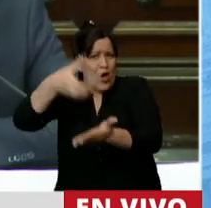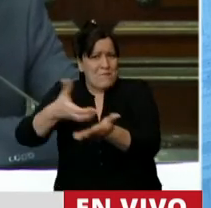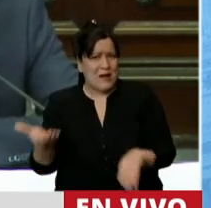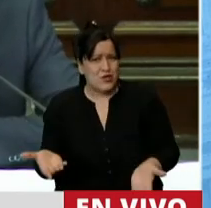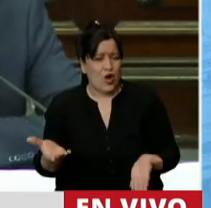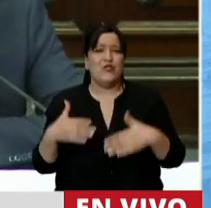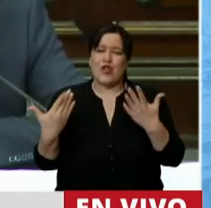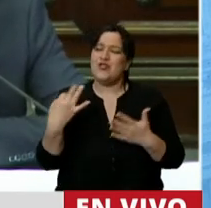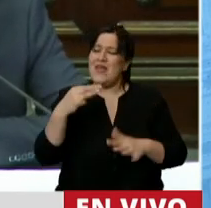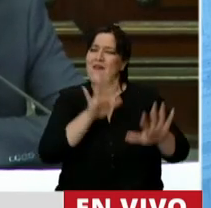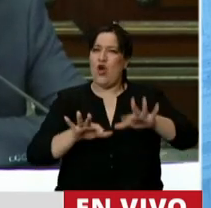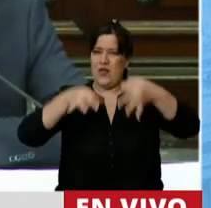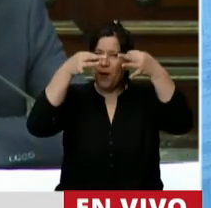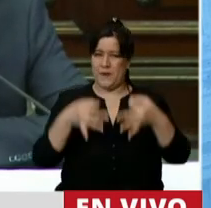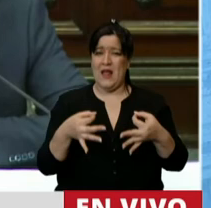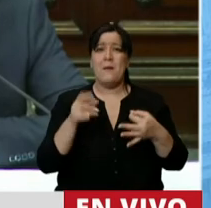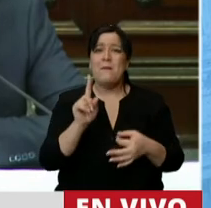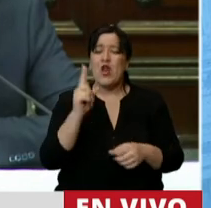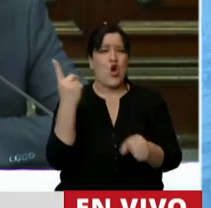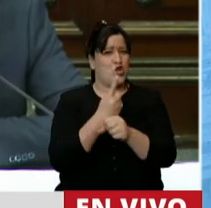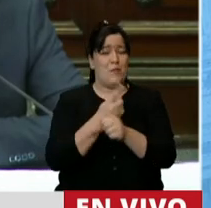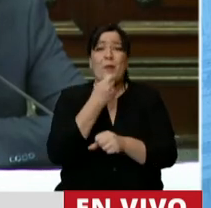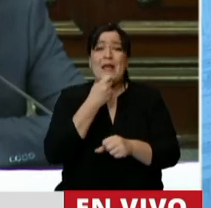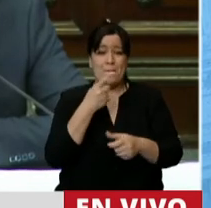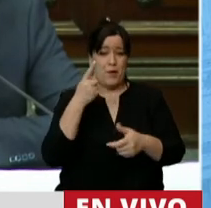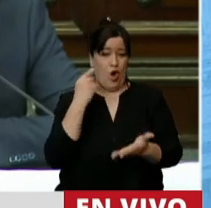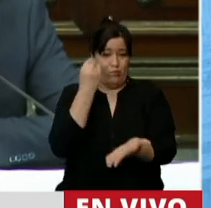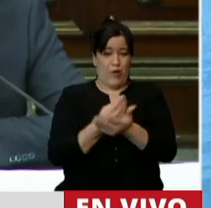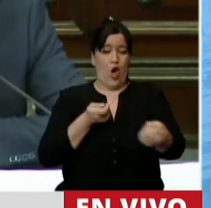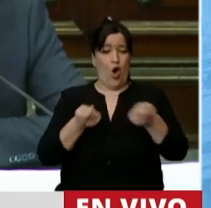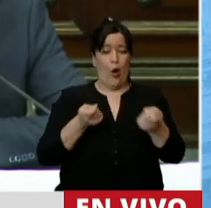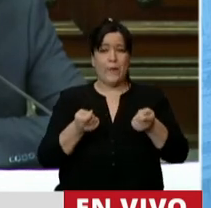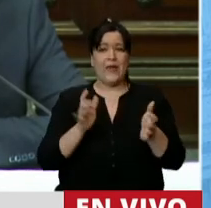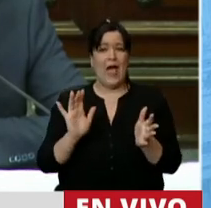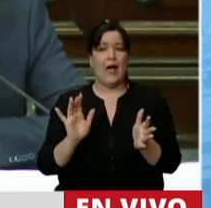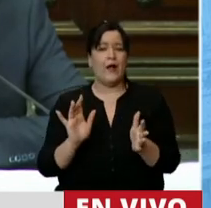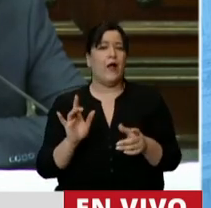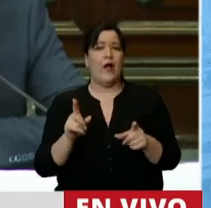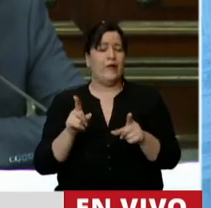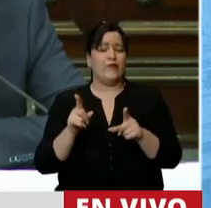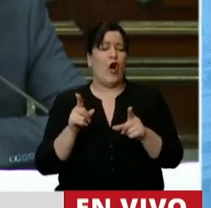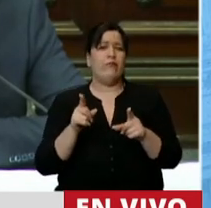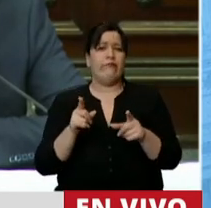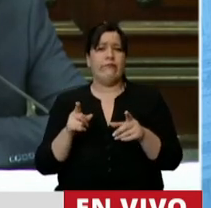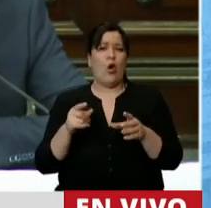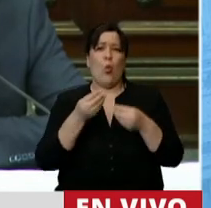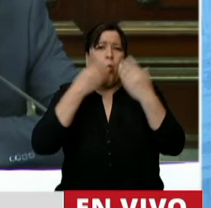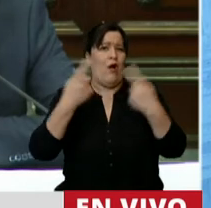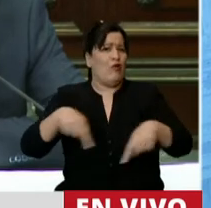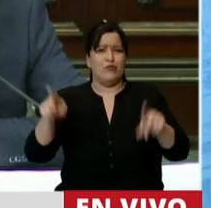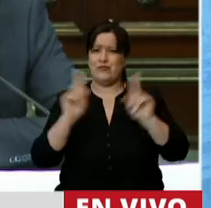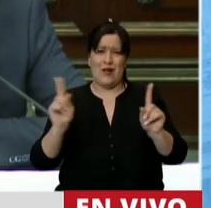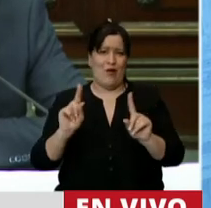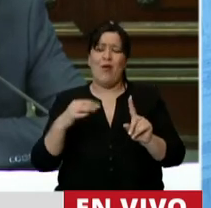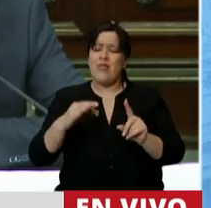Entonces, hay que ordenar. Lo que no se puede hacer cuando uno gobierna, es ir con un pie en cada canoa en el medio del río. En algún momento